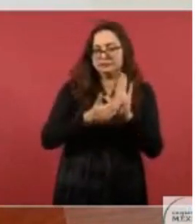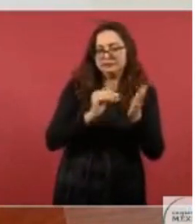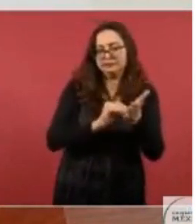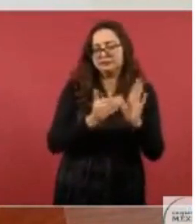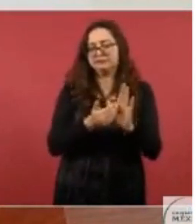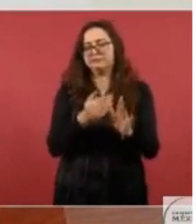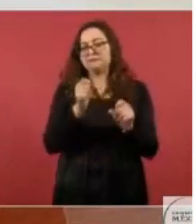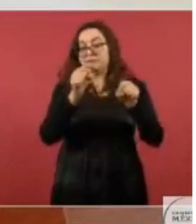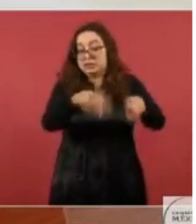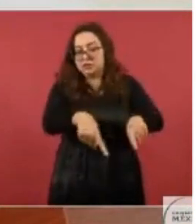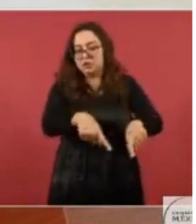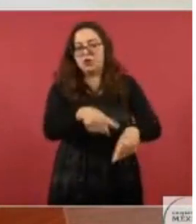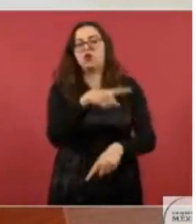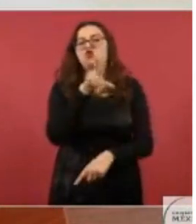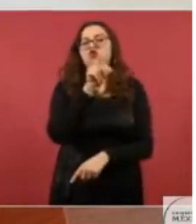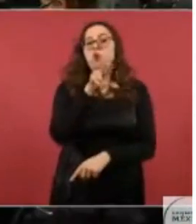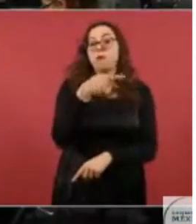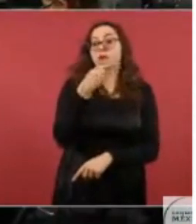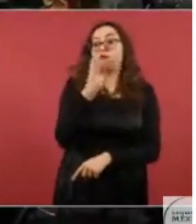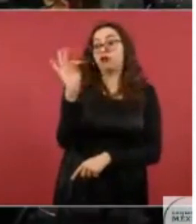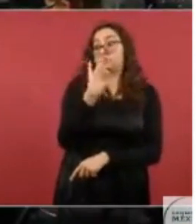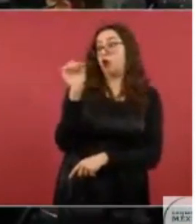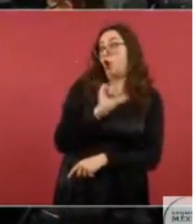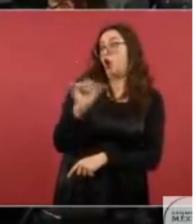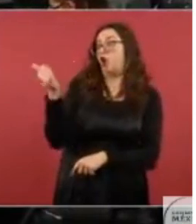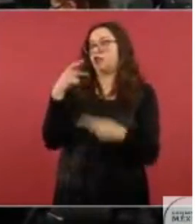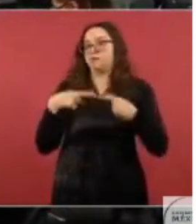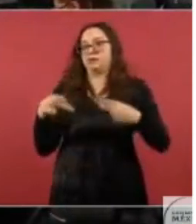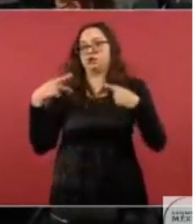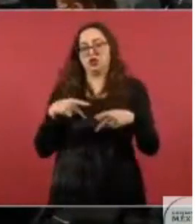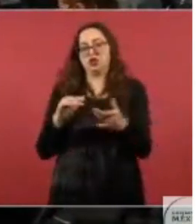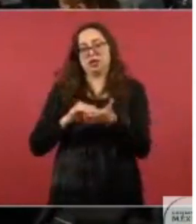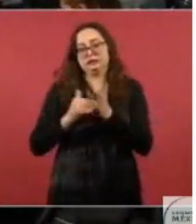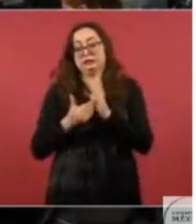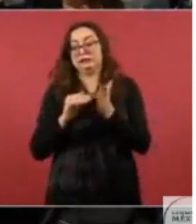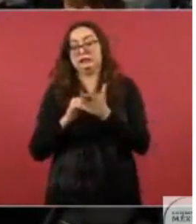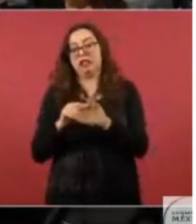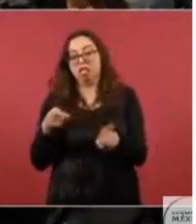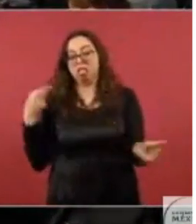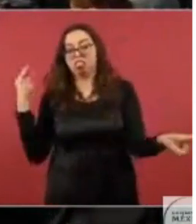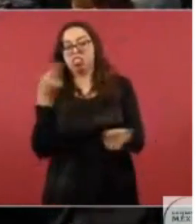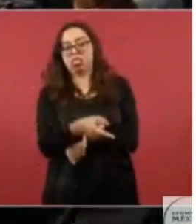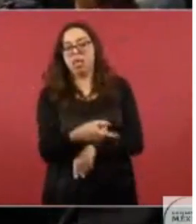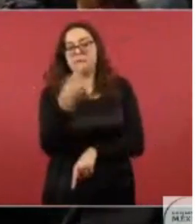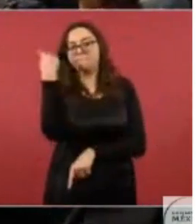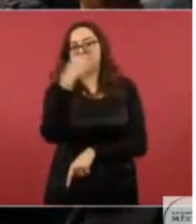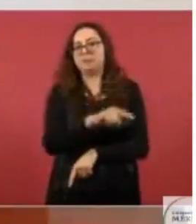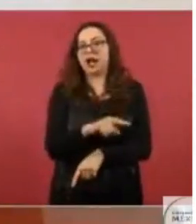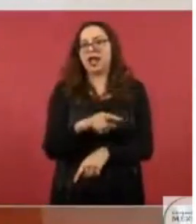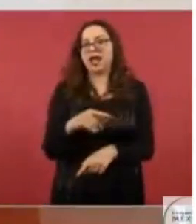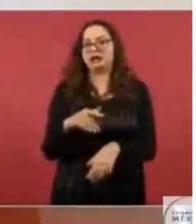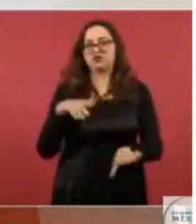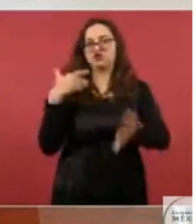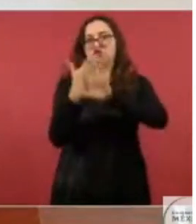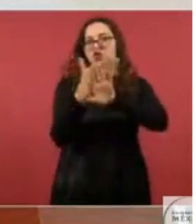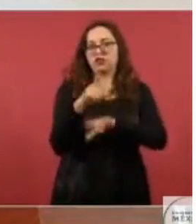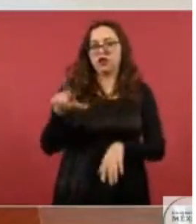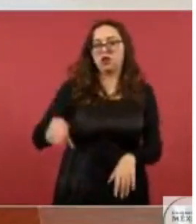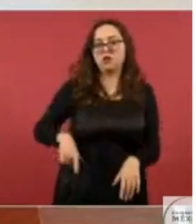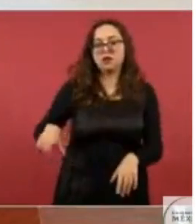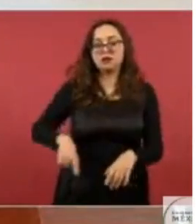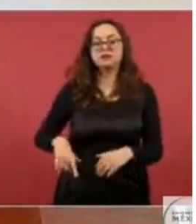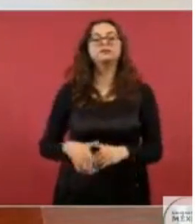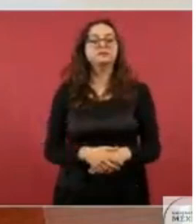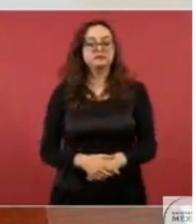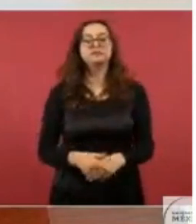así fuera, cuál será el gobierno con Ciro Gómez? ¿Lo vamos a denunciar si tenemos las pruebas? ¿Sí, presidente? Porque además